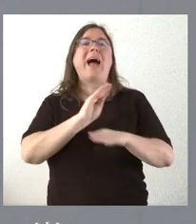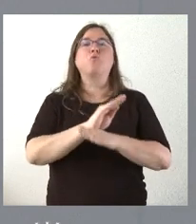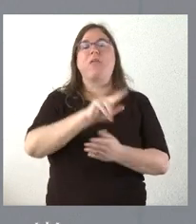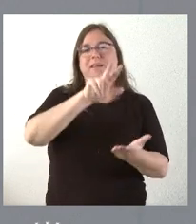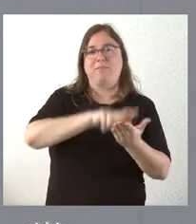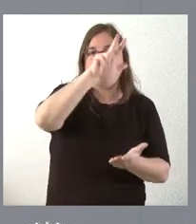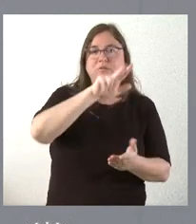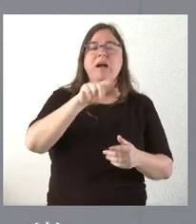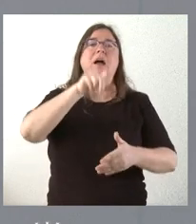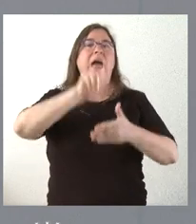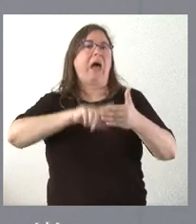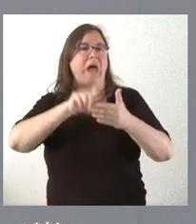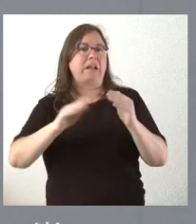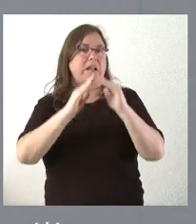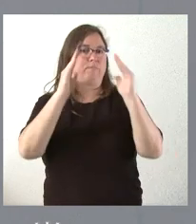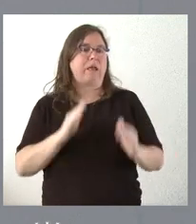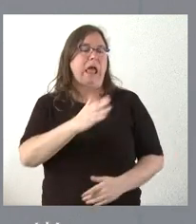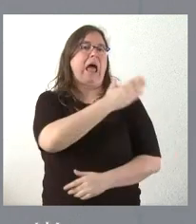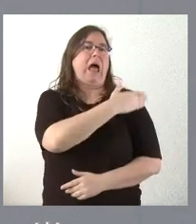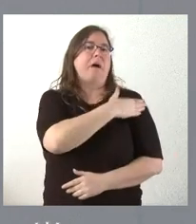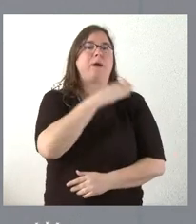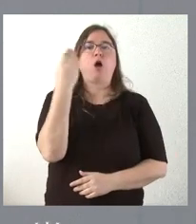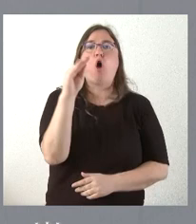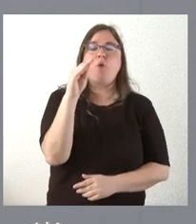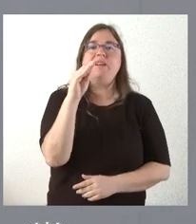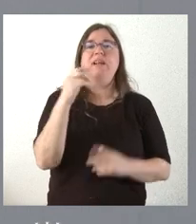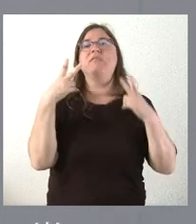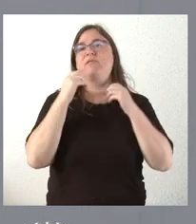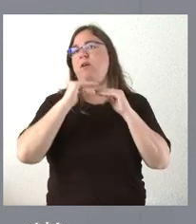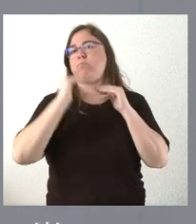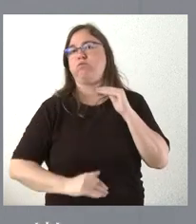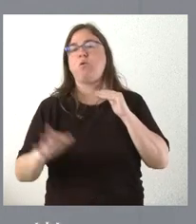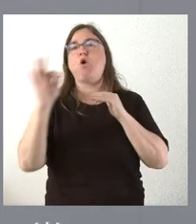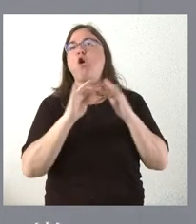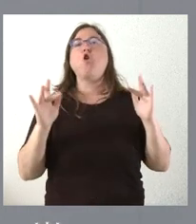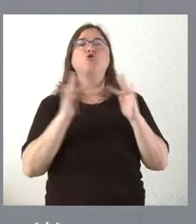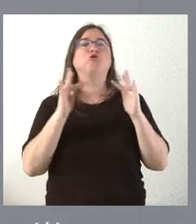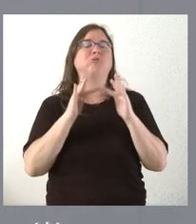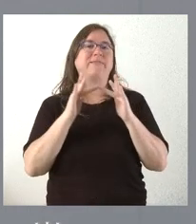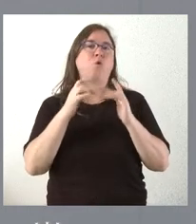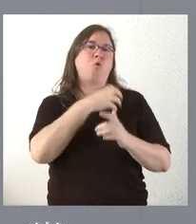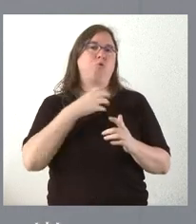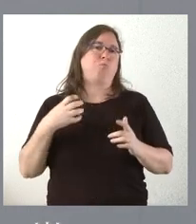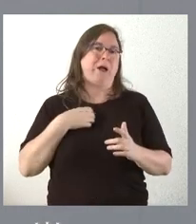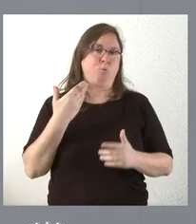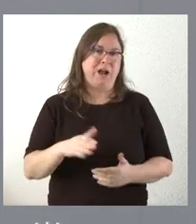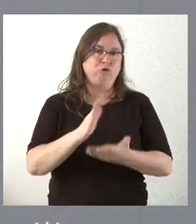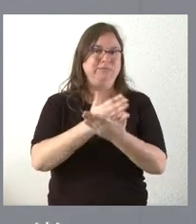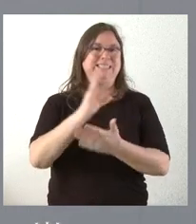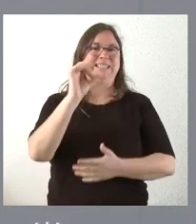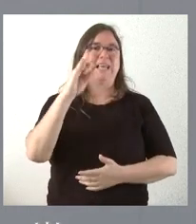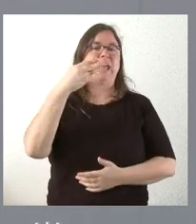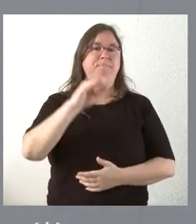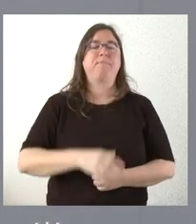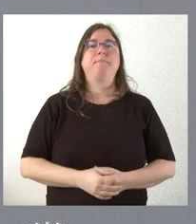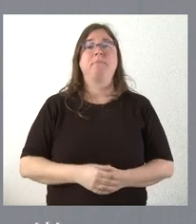ayudas al requer de viviendas, los avales para la compra por los jóvenes, las deducciones fiscales o el contacto con el SAREF. En concreto, el tema del SAREF, por